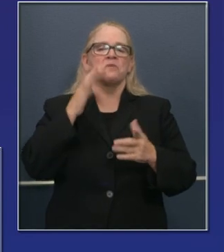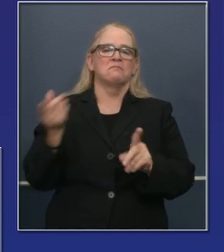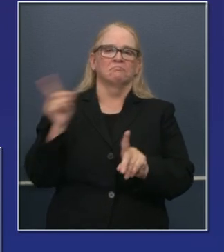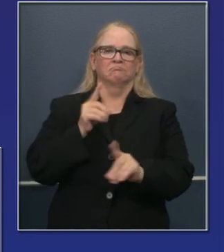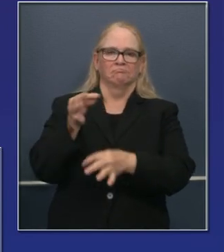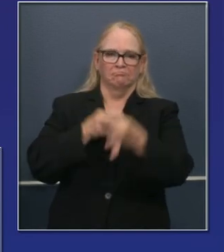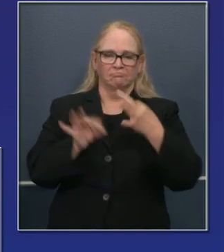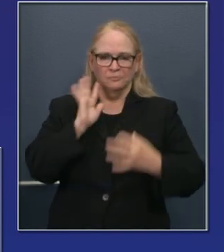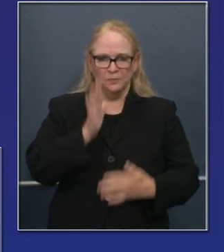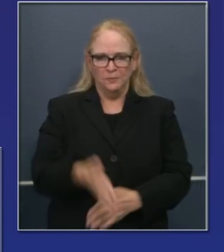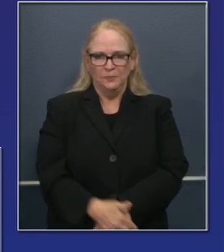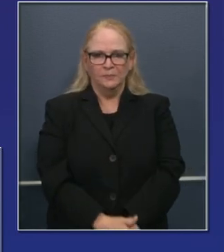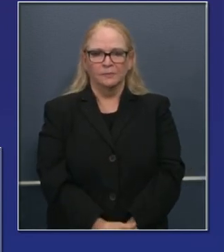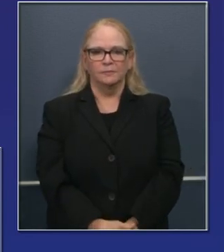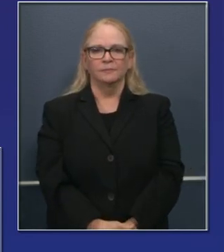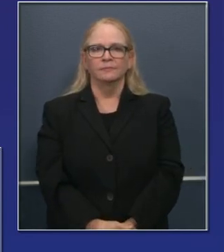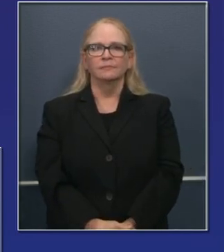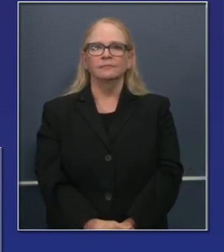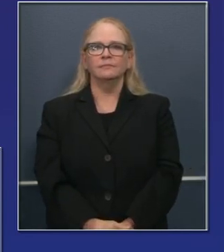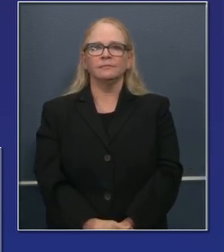nos dirigimos en solo un momento.